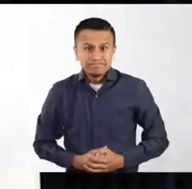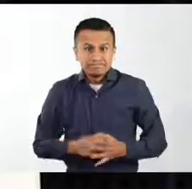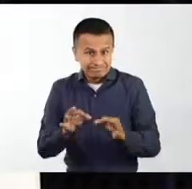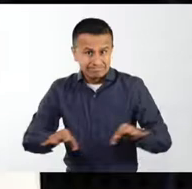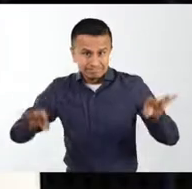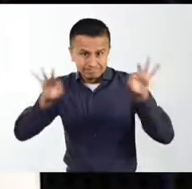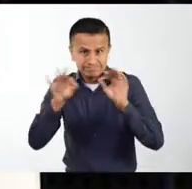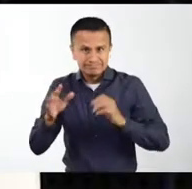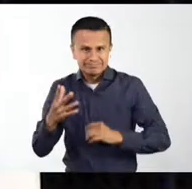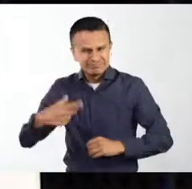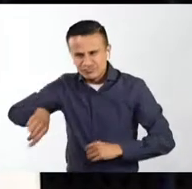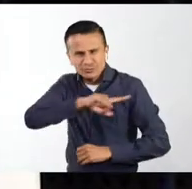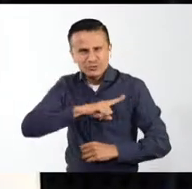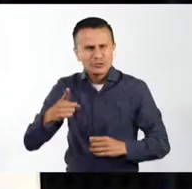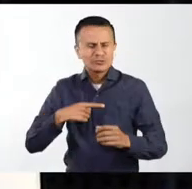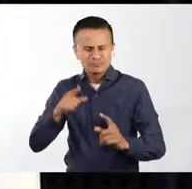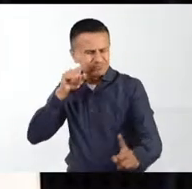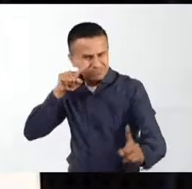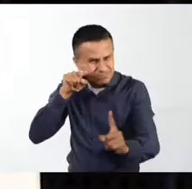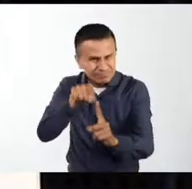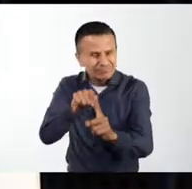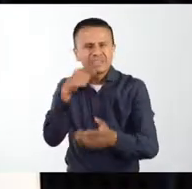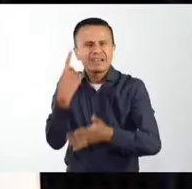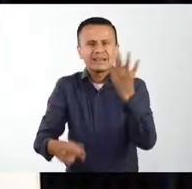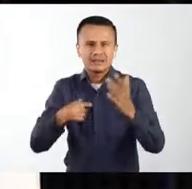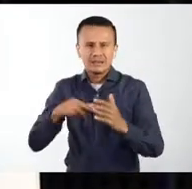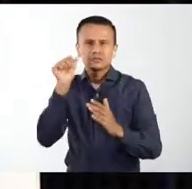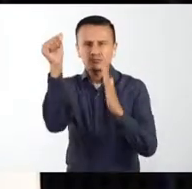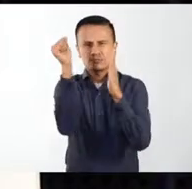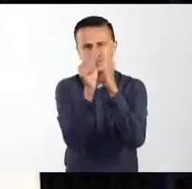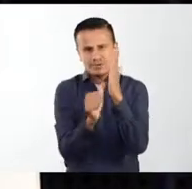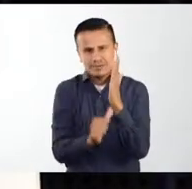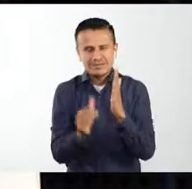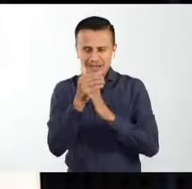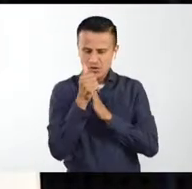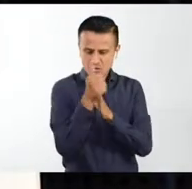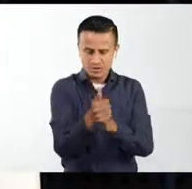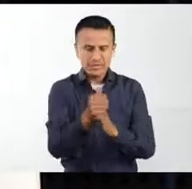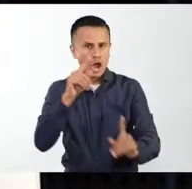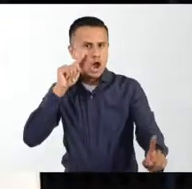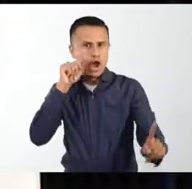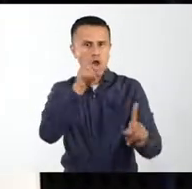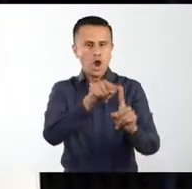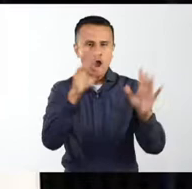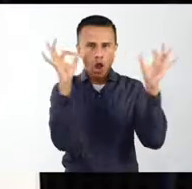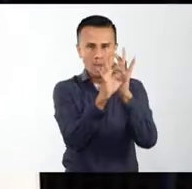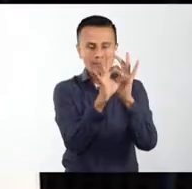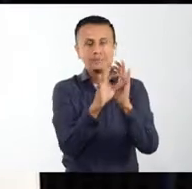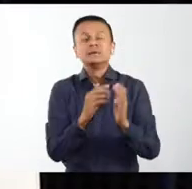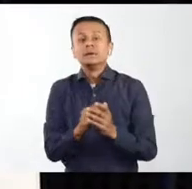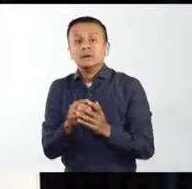que vivimos comienza d'abord por una orientación política de la educación.